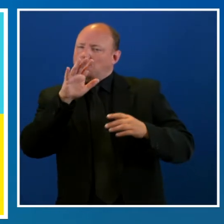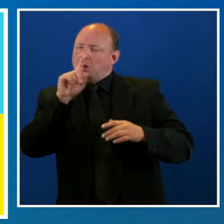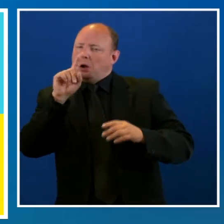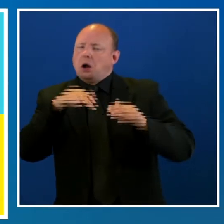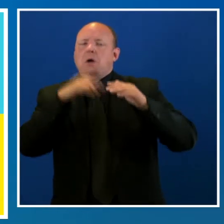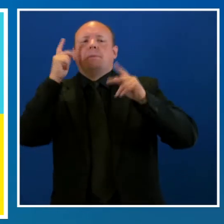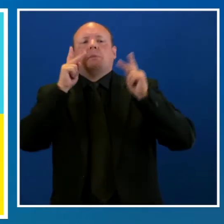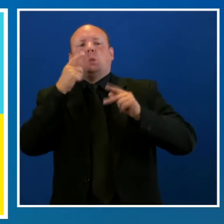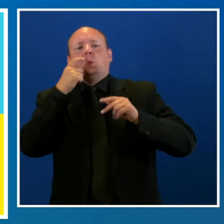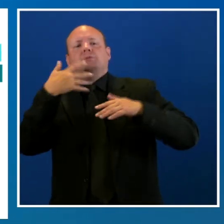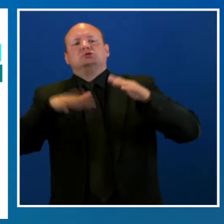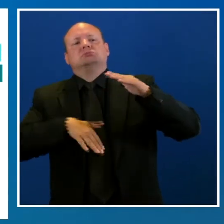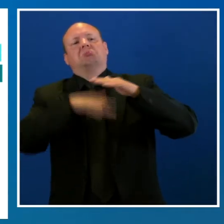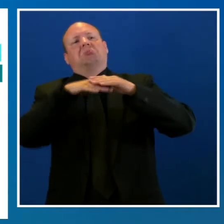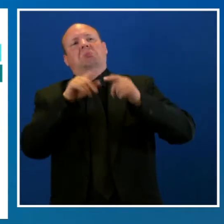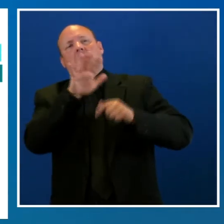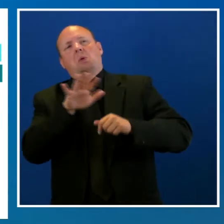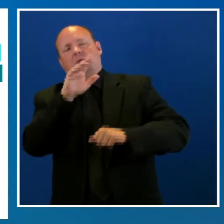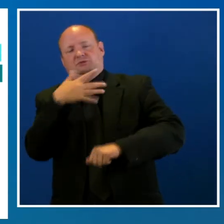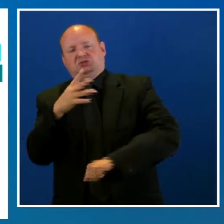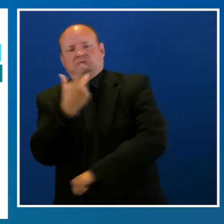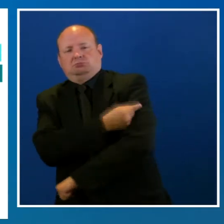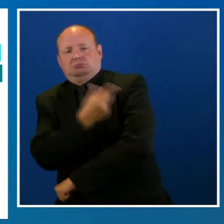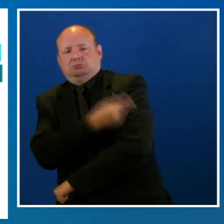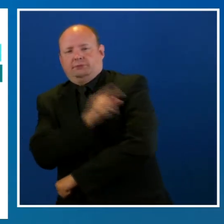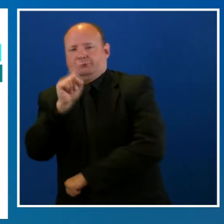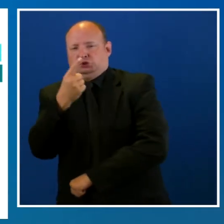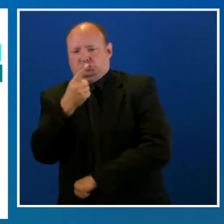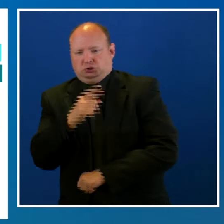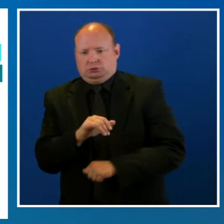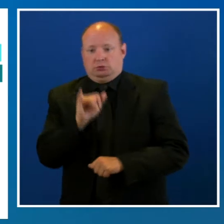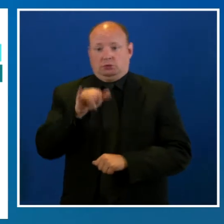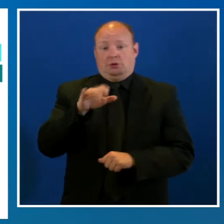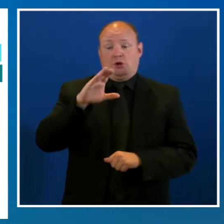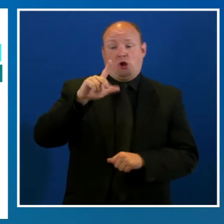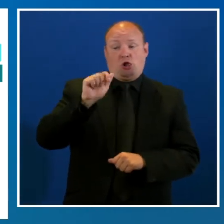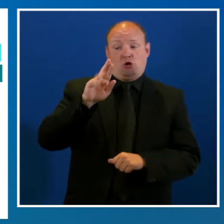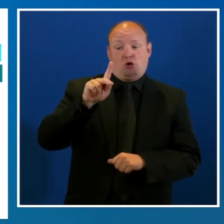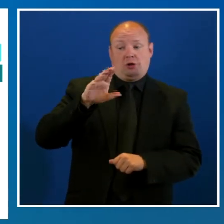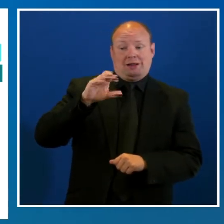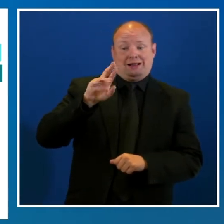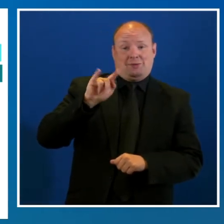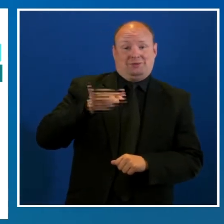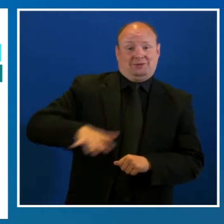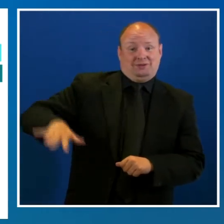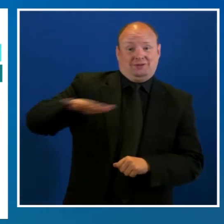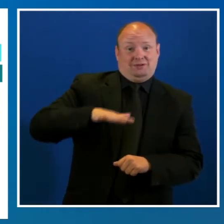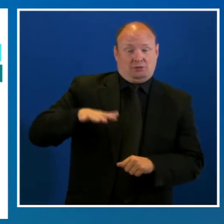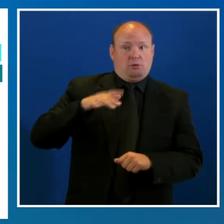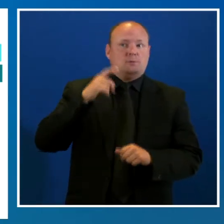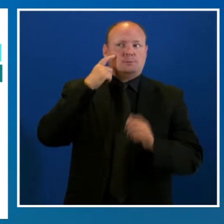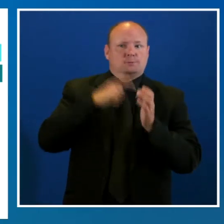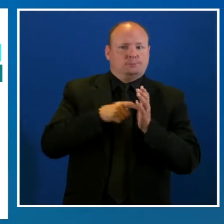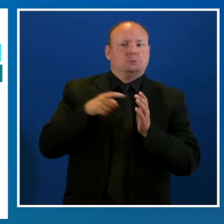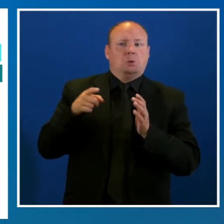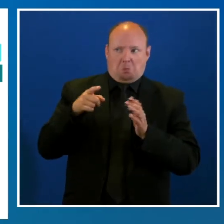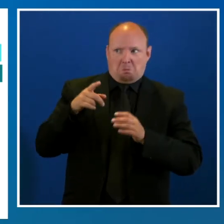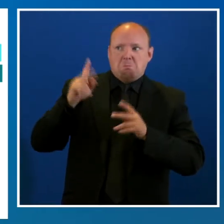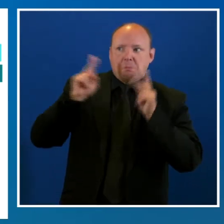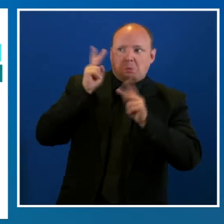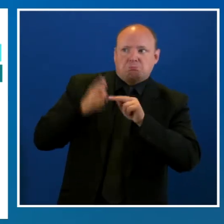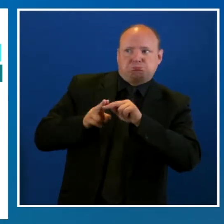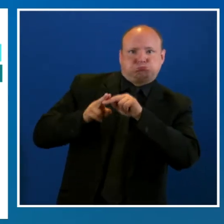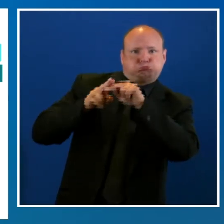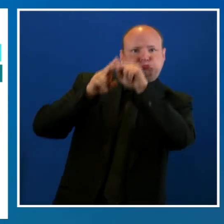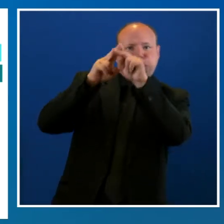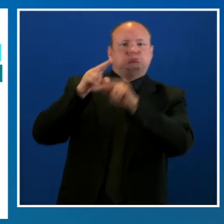Aquí en el condado de Clark, nuestras tasas de vacunación también continúan aumentando. El 64% de los